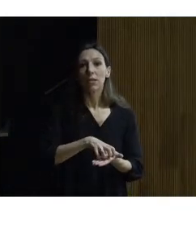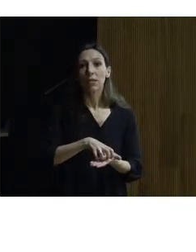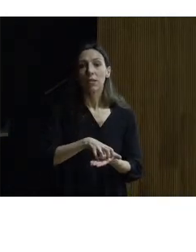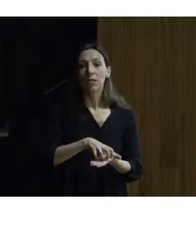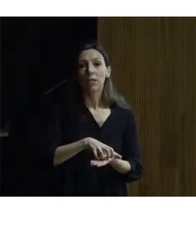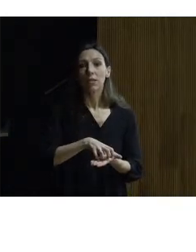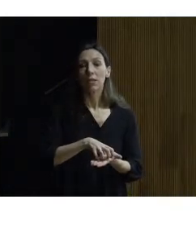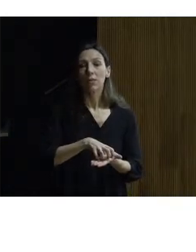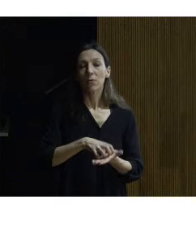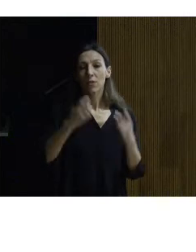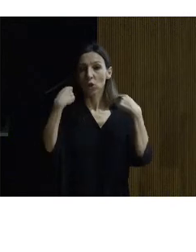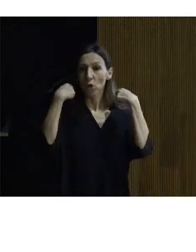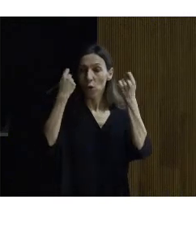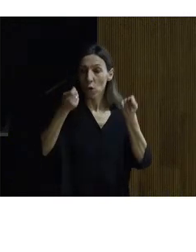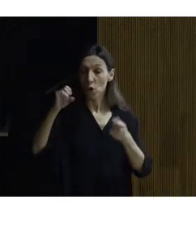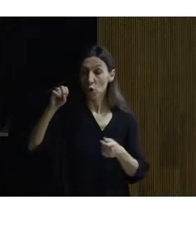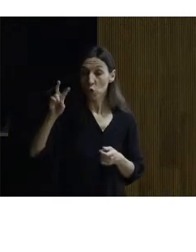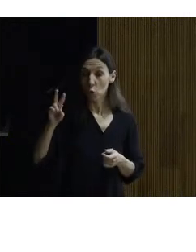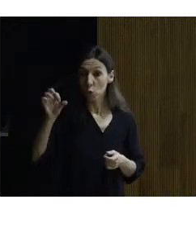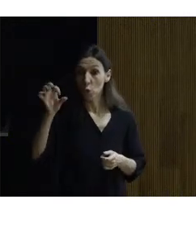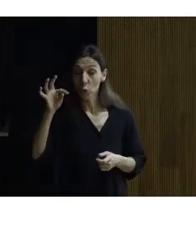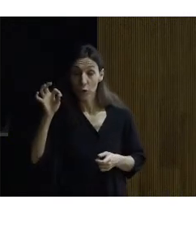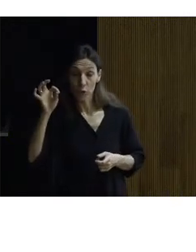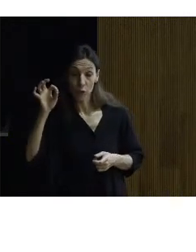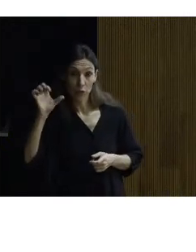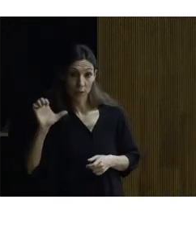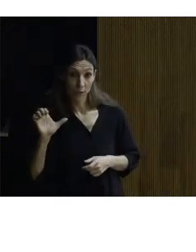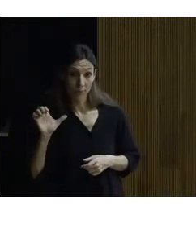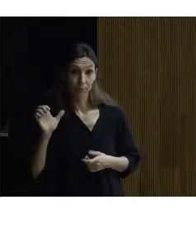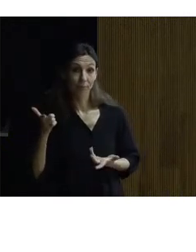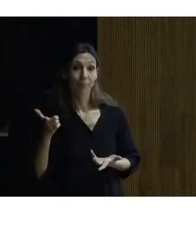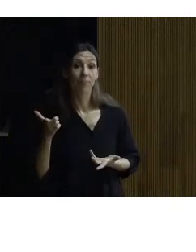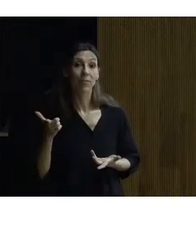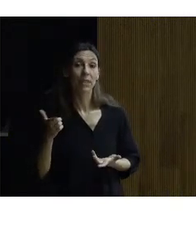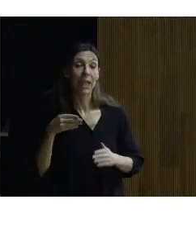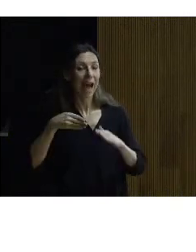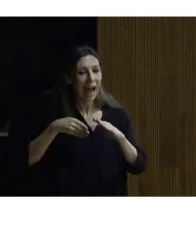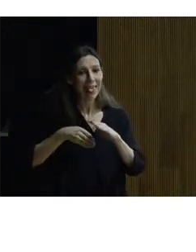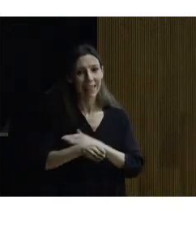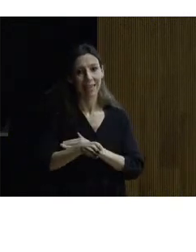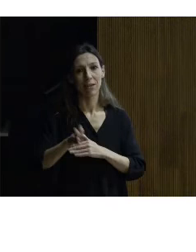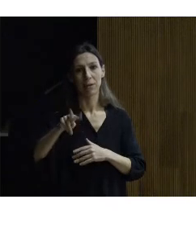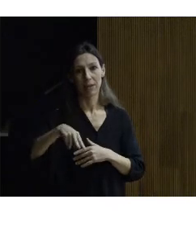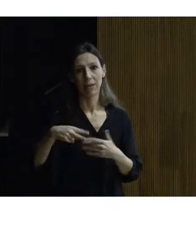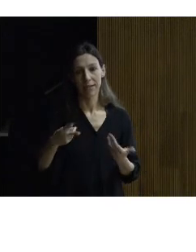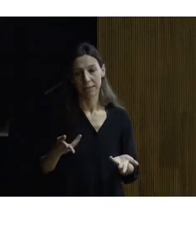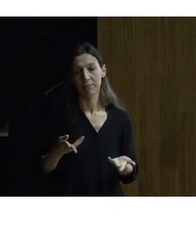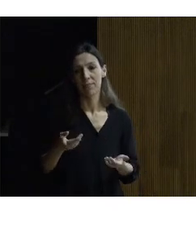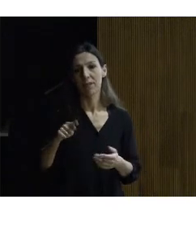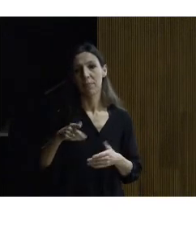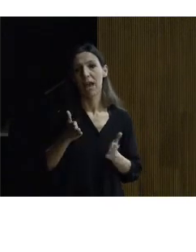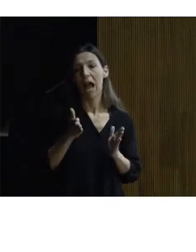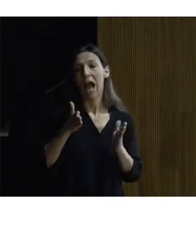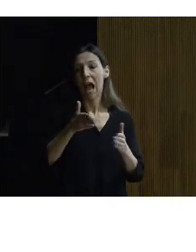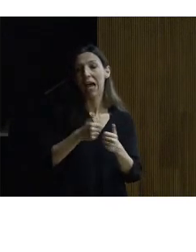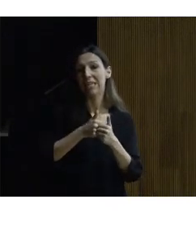Yuste es una sede accesible ya lo vamos a ver a continuación es una sede asistida asistencia religiosa